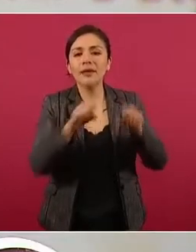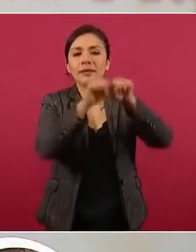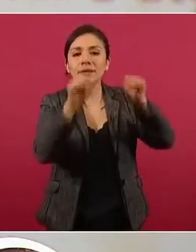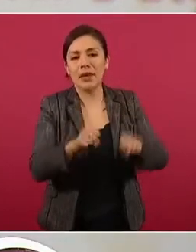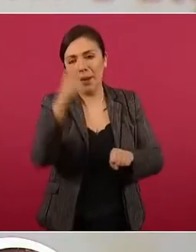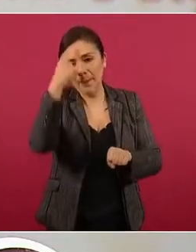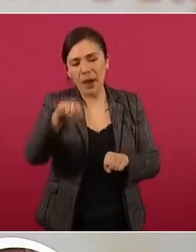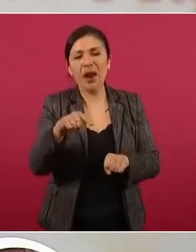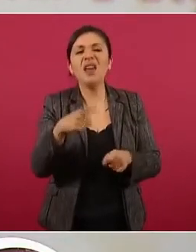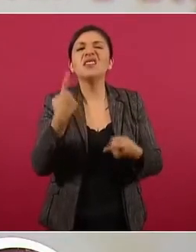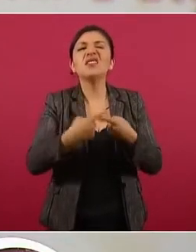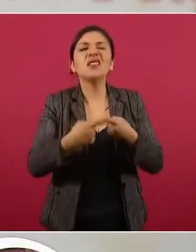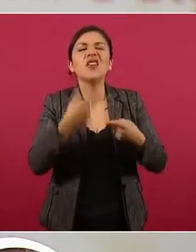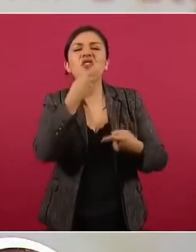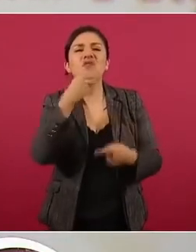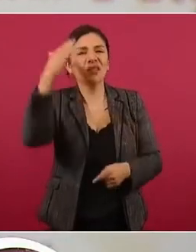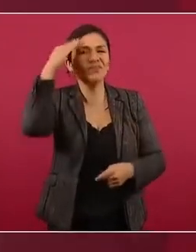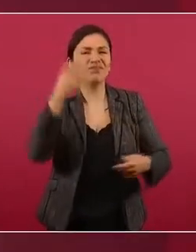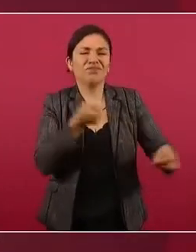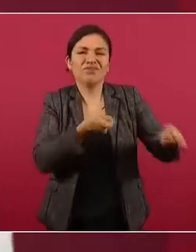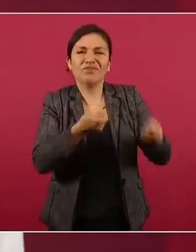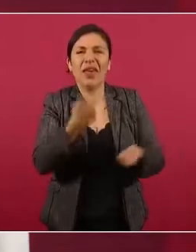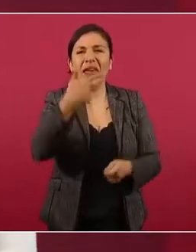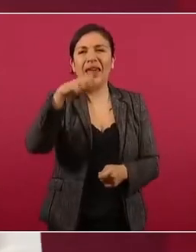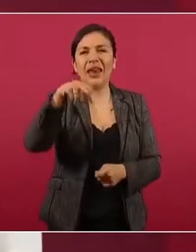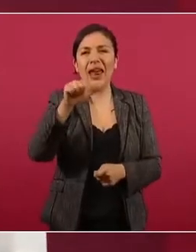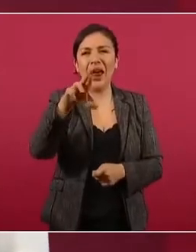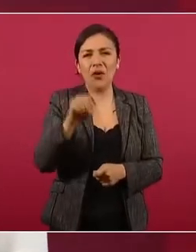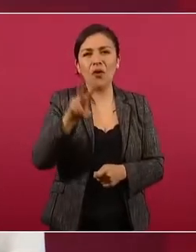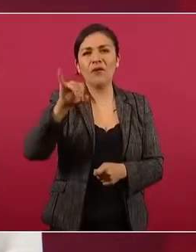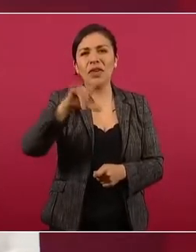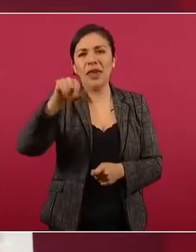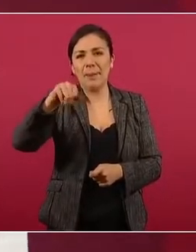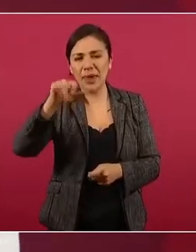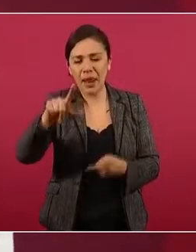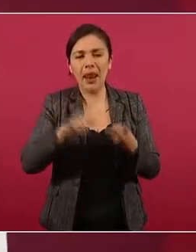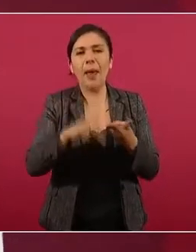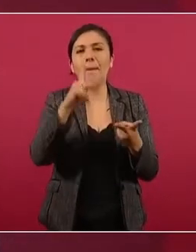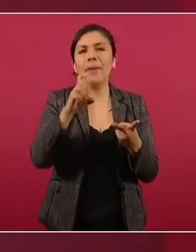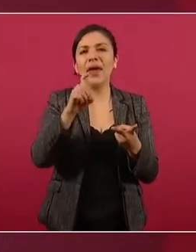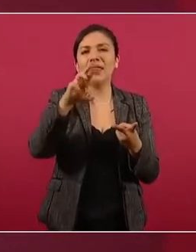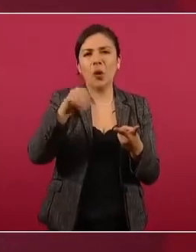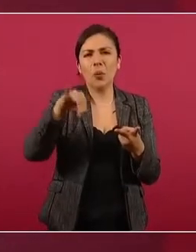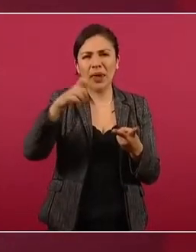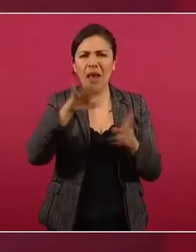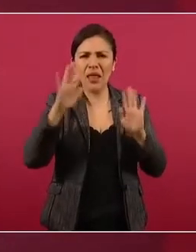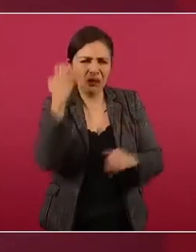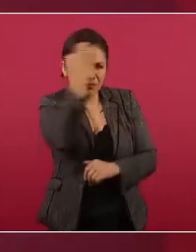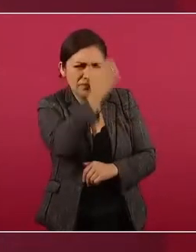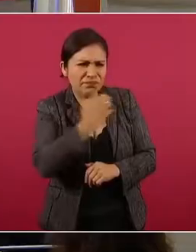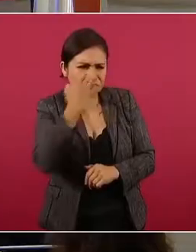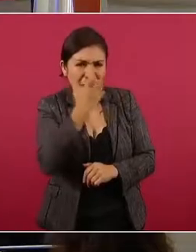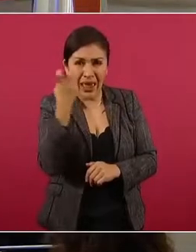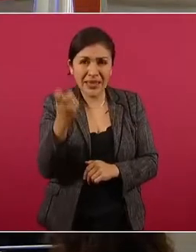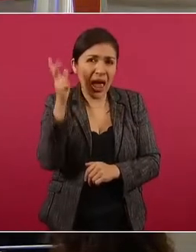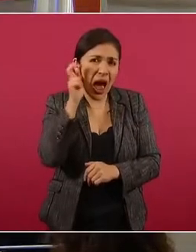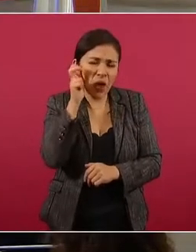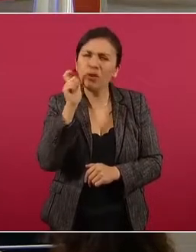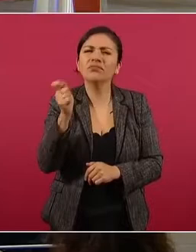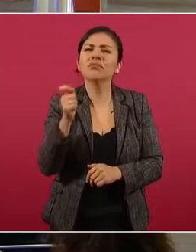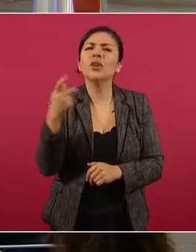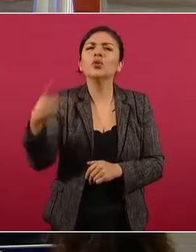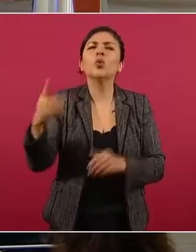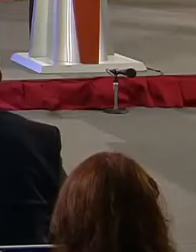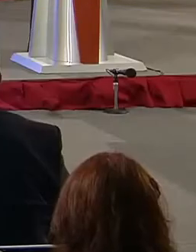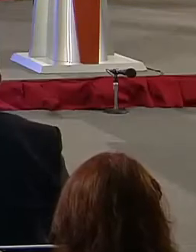dirigida por Genaro Villamil y también Pedro Miguel exhibieron que el audio original corresponde a una emisión del programa Martes del